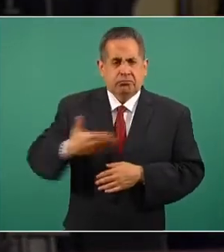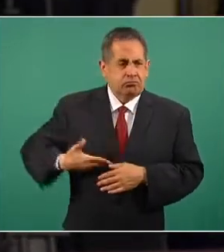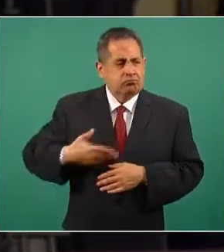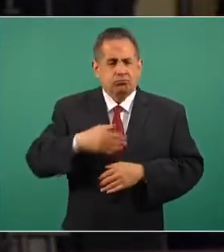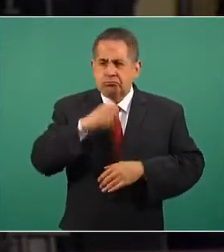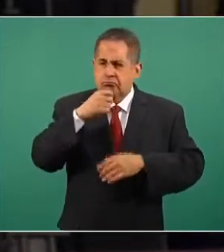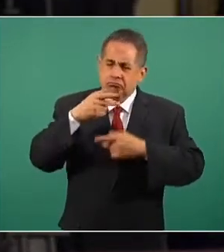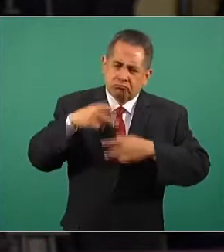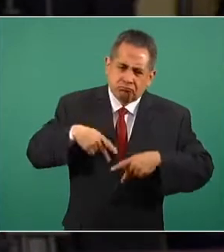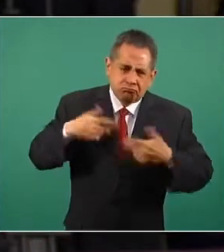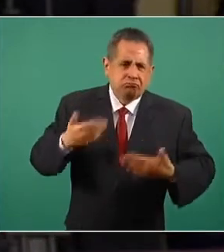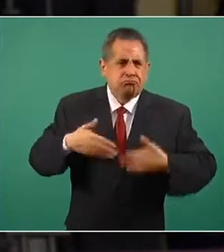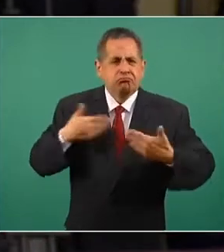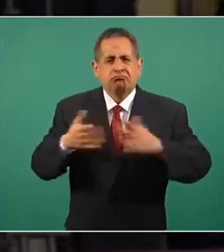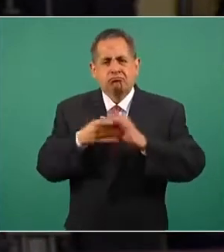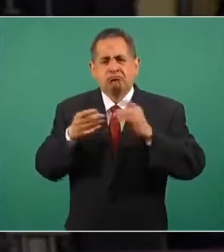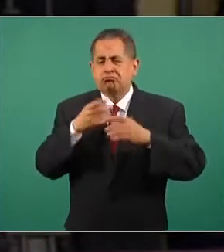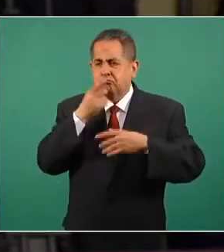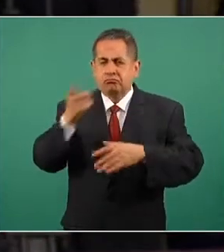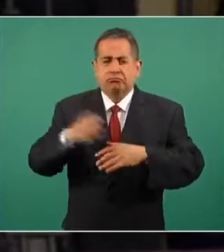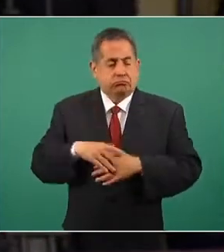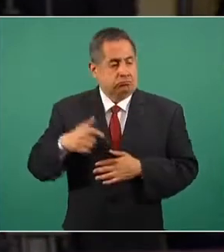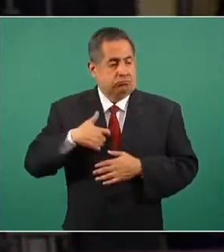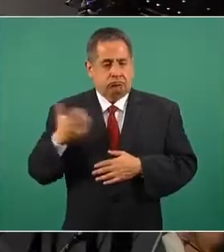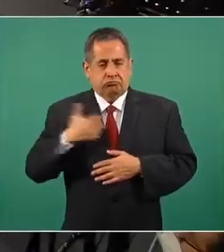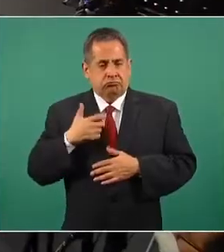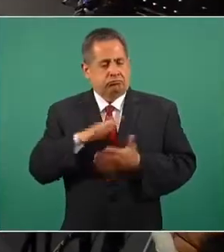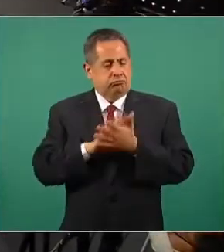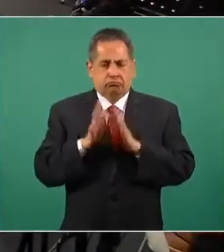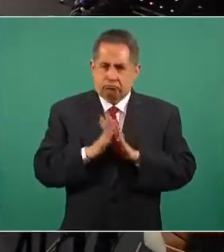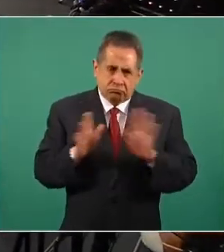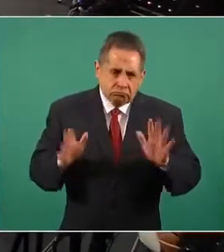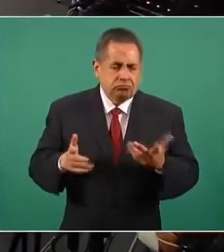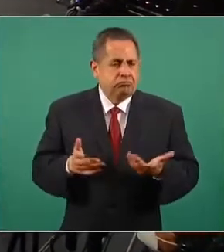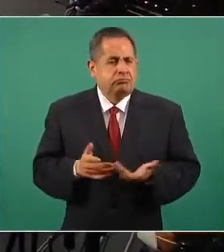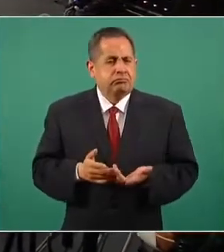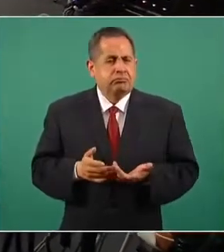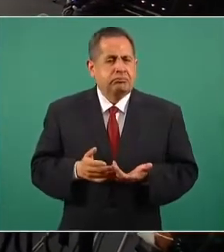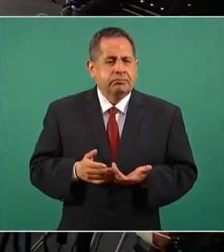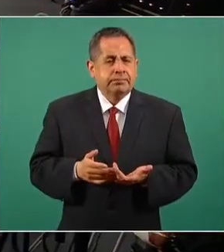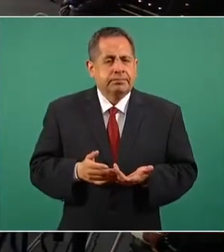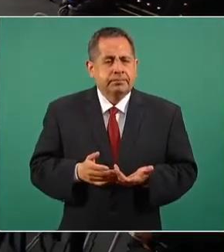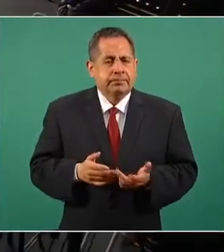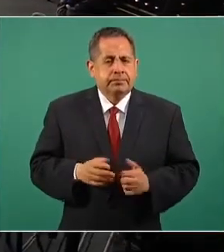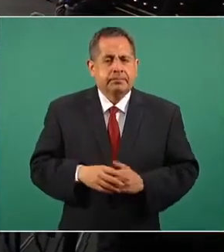todo y si yo no hago nada, pues voy a ser cómplice, ¿verdad?